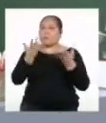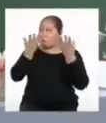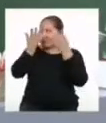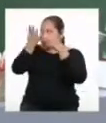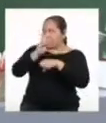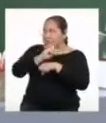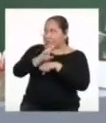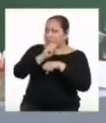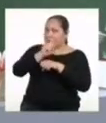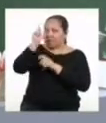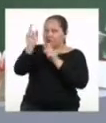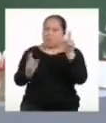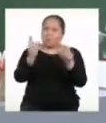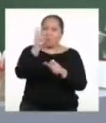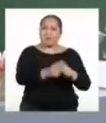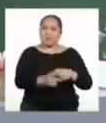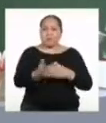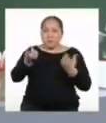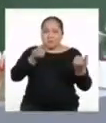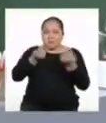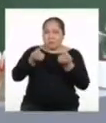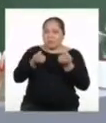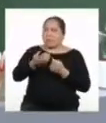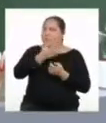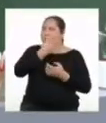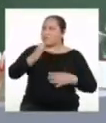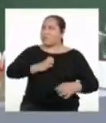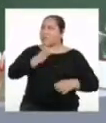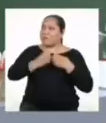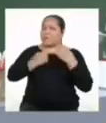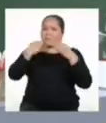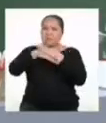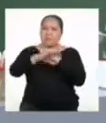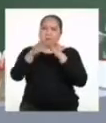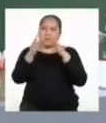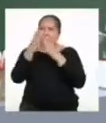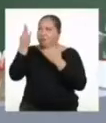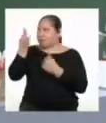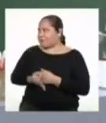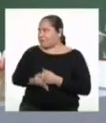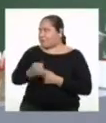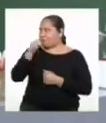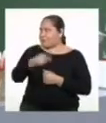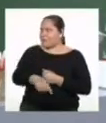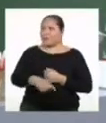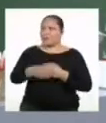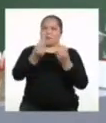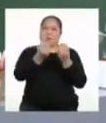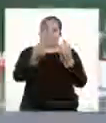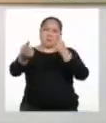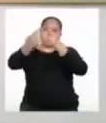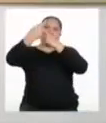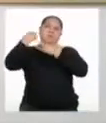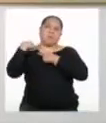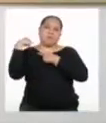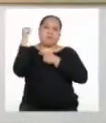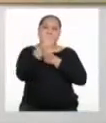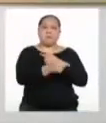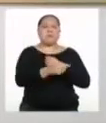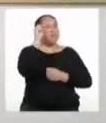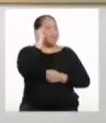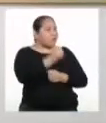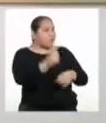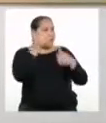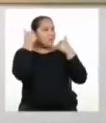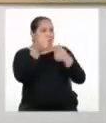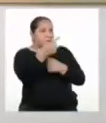sugerencias para que las personas gestionen mejor sus emociones en casa, ¿no? Hay que ser muy responsables con eso. Y me parece